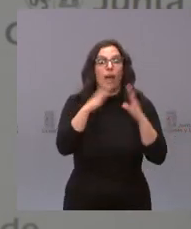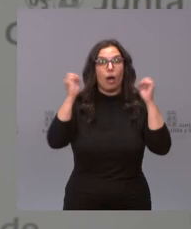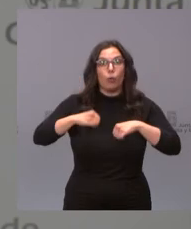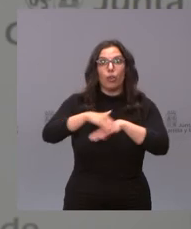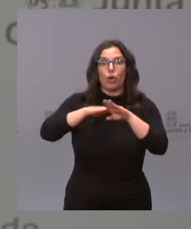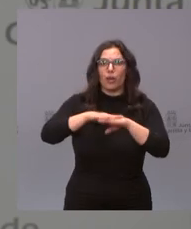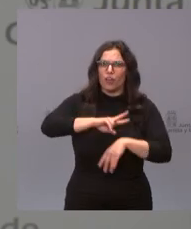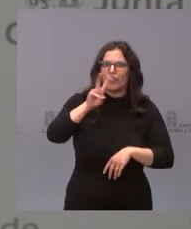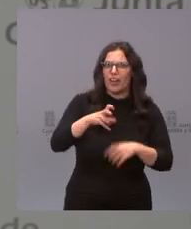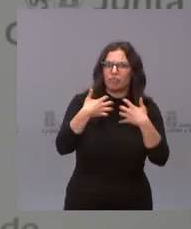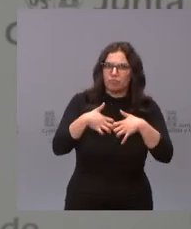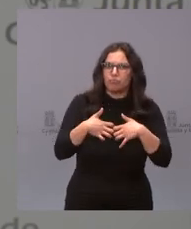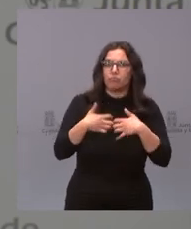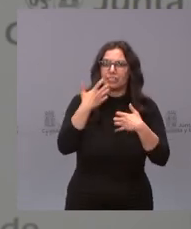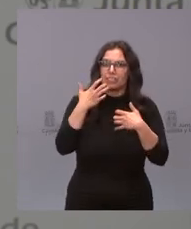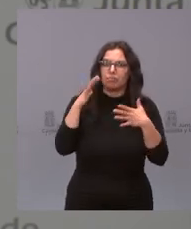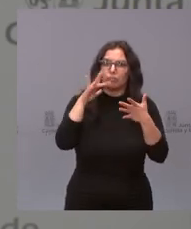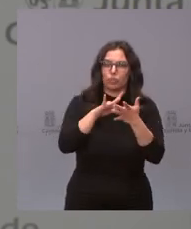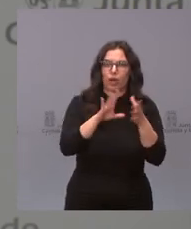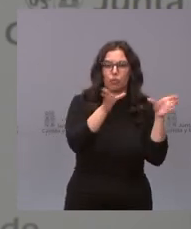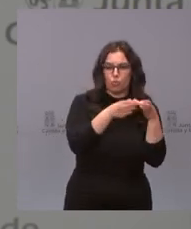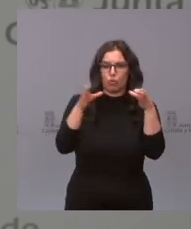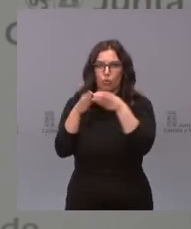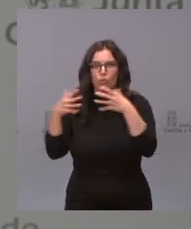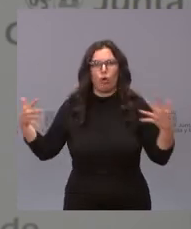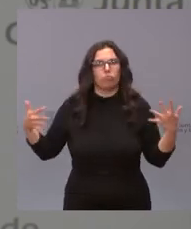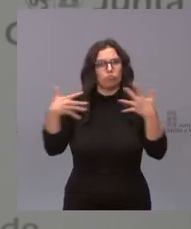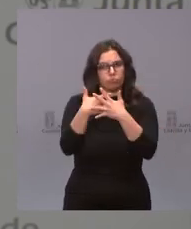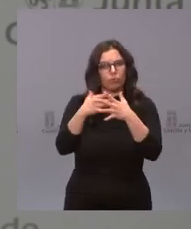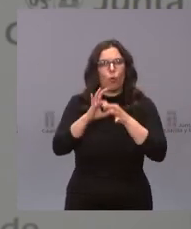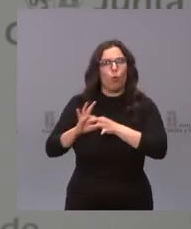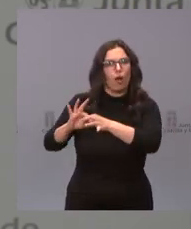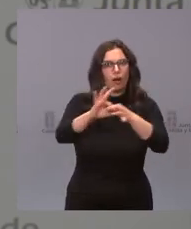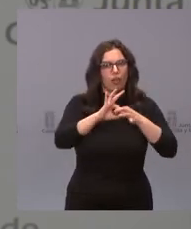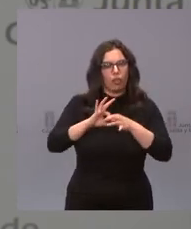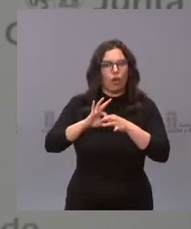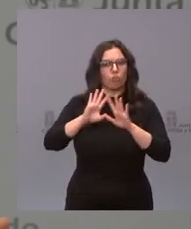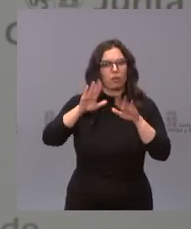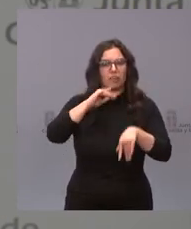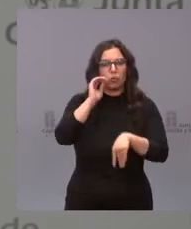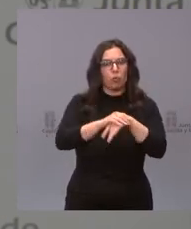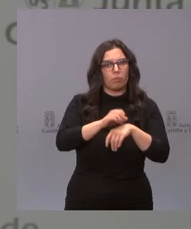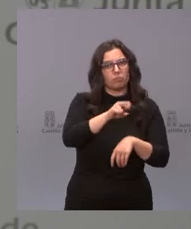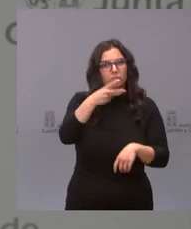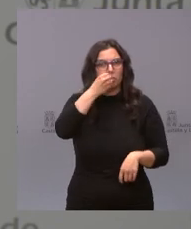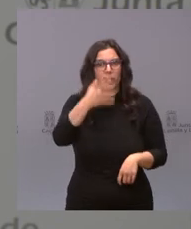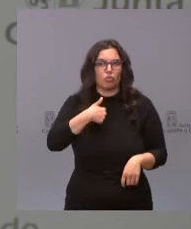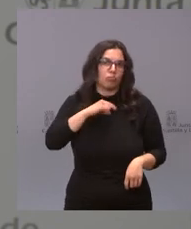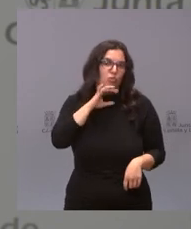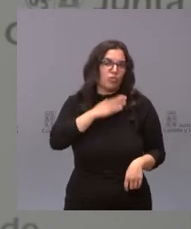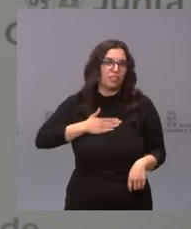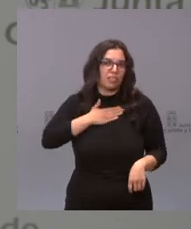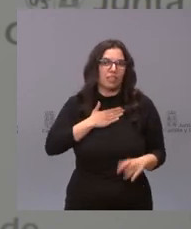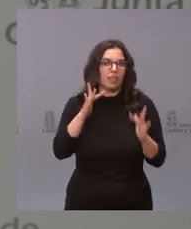funcionan que los acuerdos de coalición llegan a buen puerto cuando se cumplen y yo estoy pues muy satisfecha de